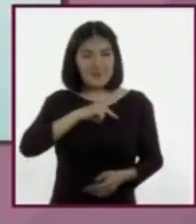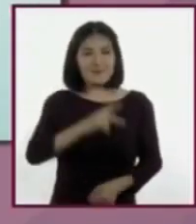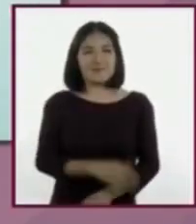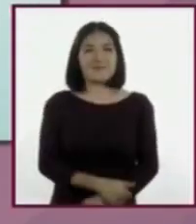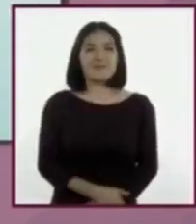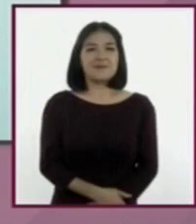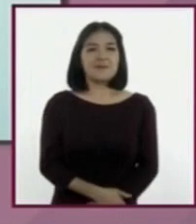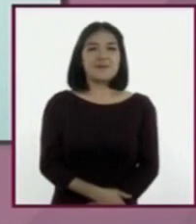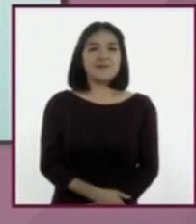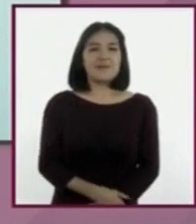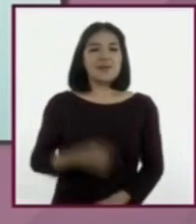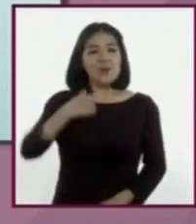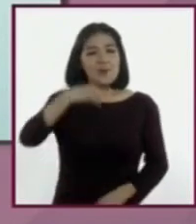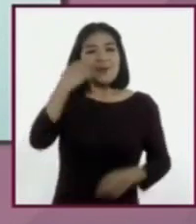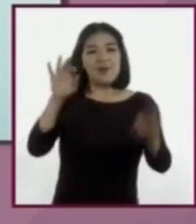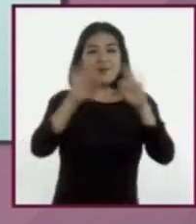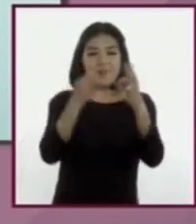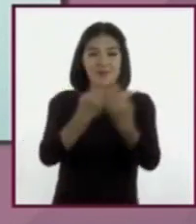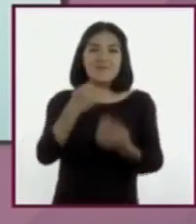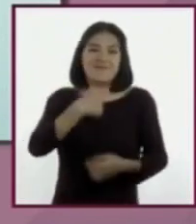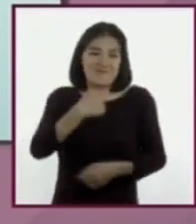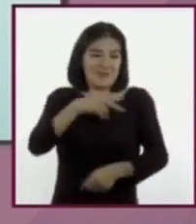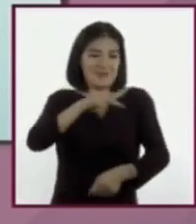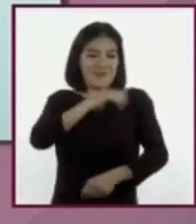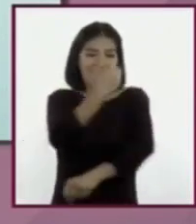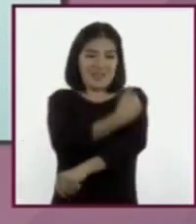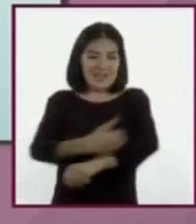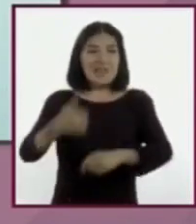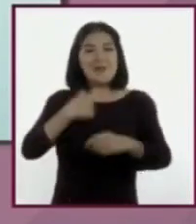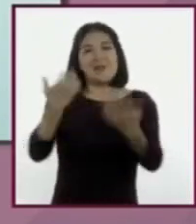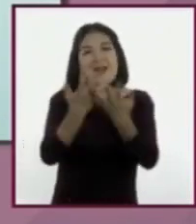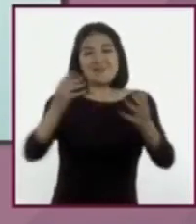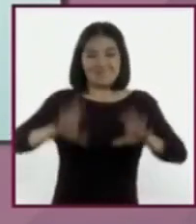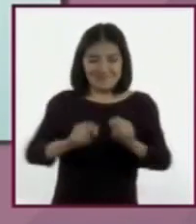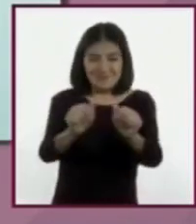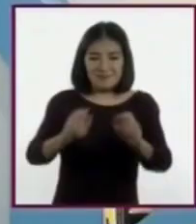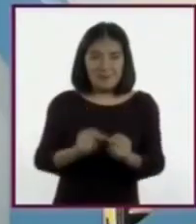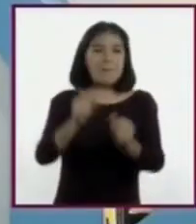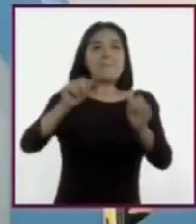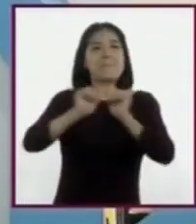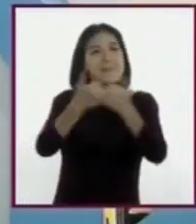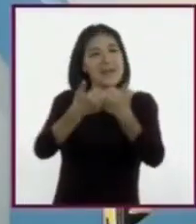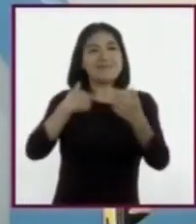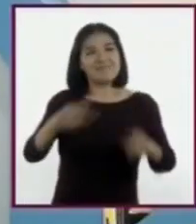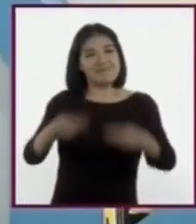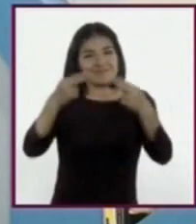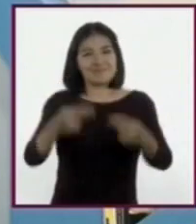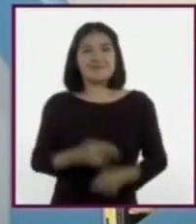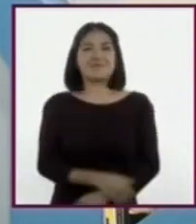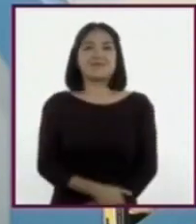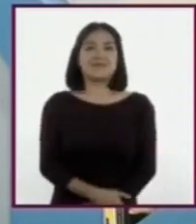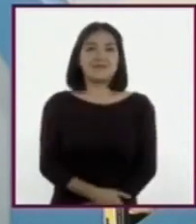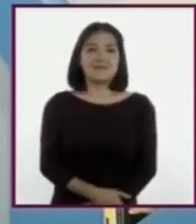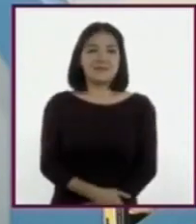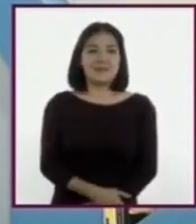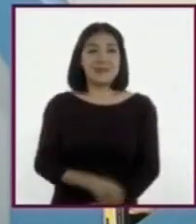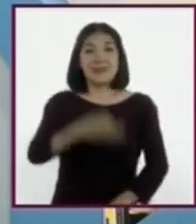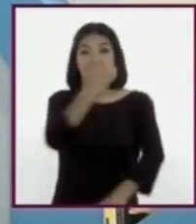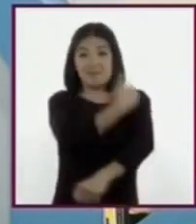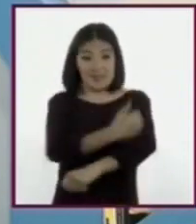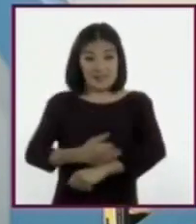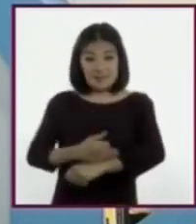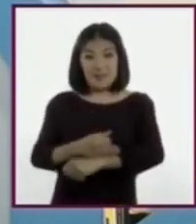Quiero formar una familia y, si se puede, ser panadera como mi mamá. La familia y la profesión